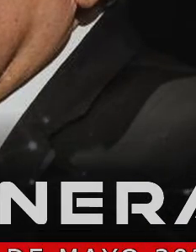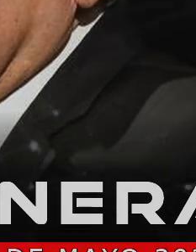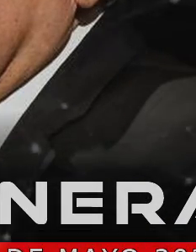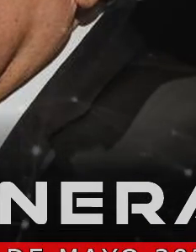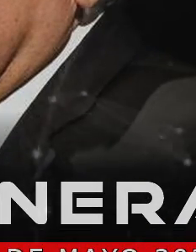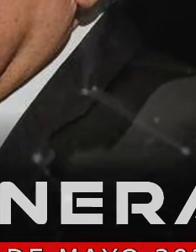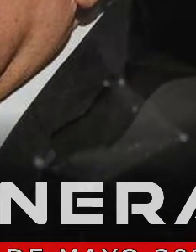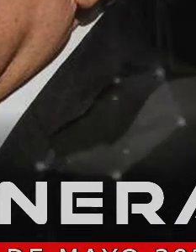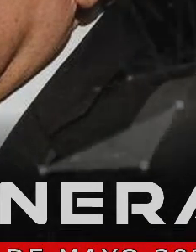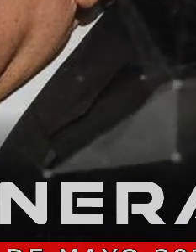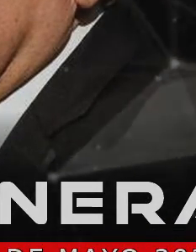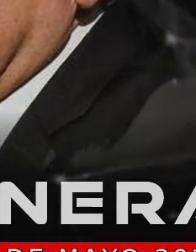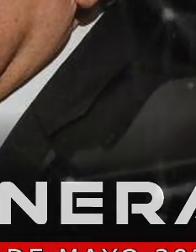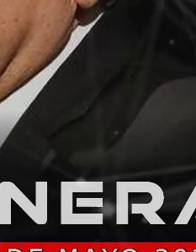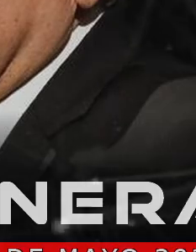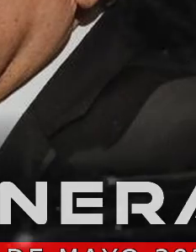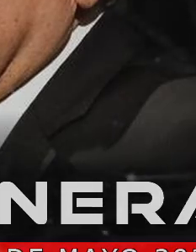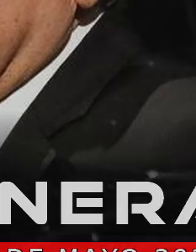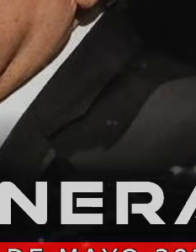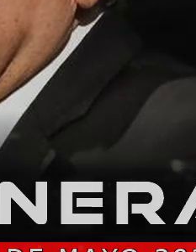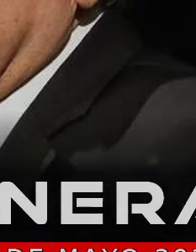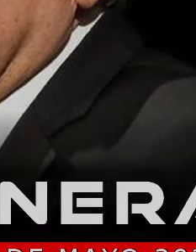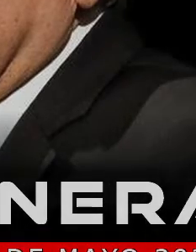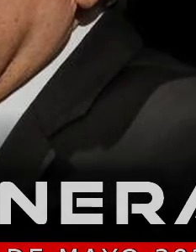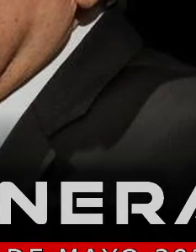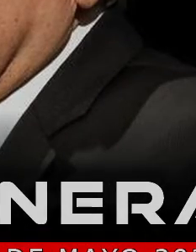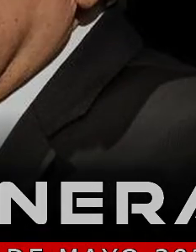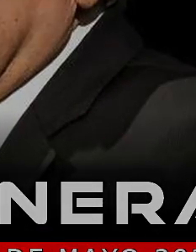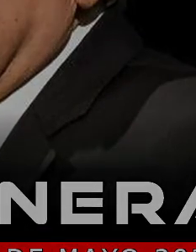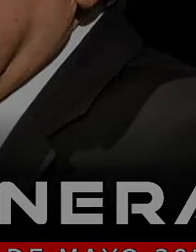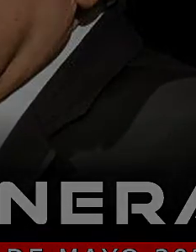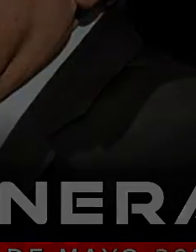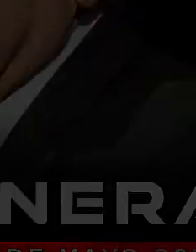La conferencia del presidente Andrés Manuel López Obrador, en cinco minutos o menos.